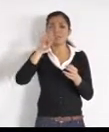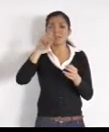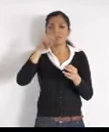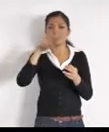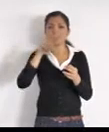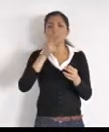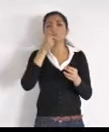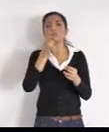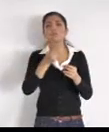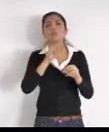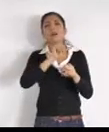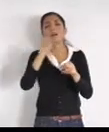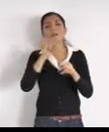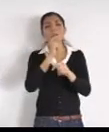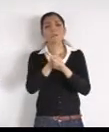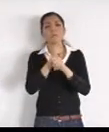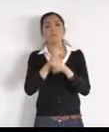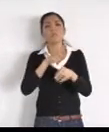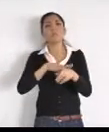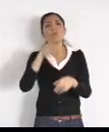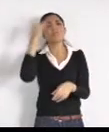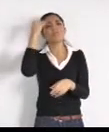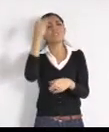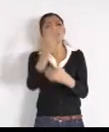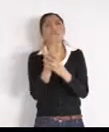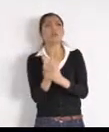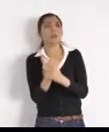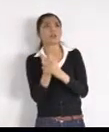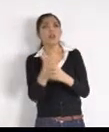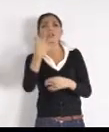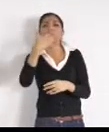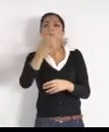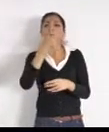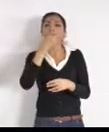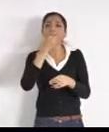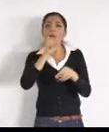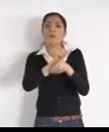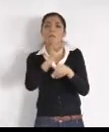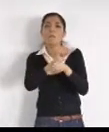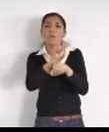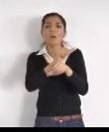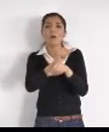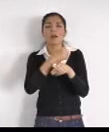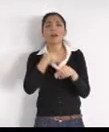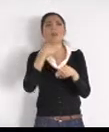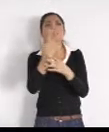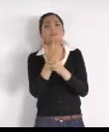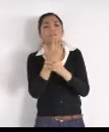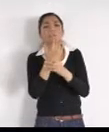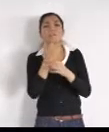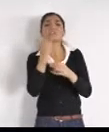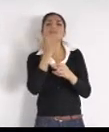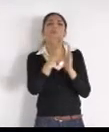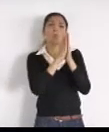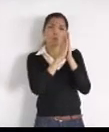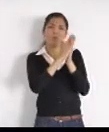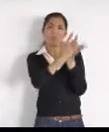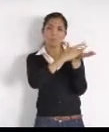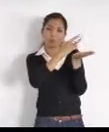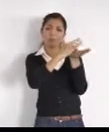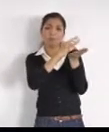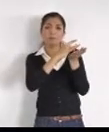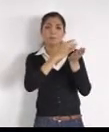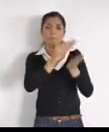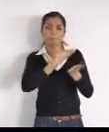deseando que si haga, la parada, revisen, y solucionen este problema, por favor, vamos a tomar tu gestión, para incorporarla,